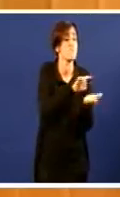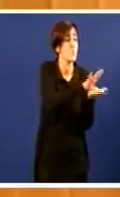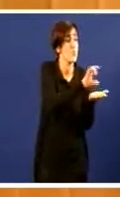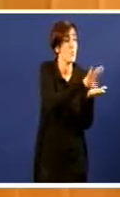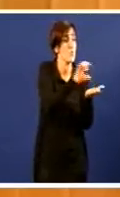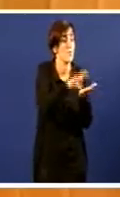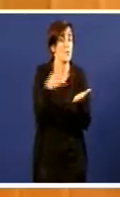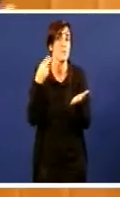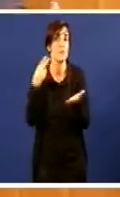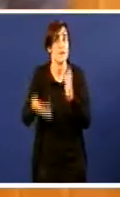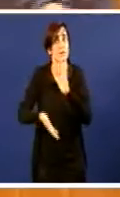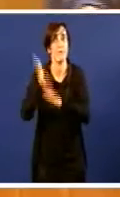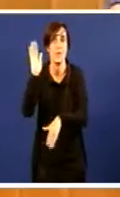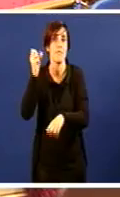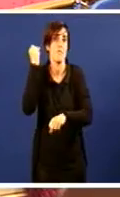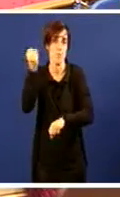Vai ser efectivo.